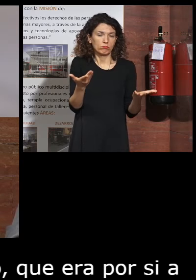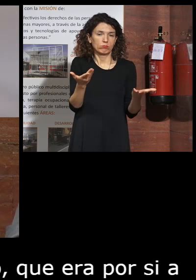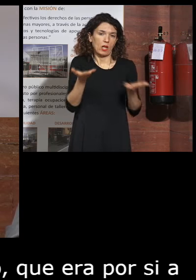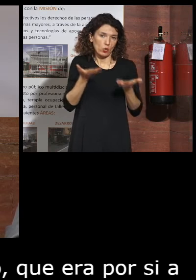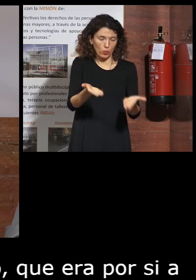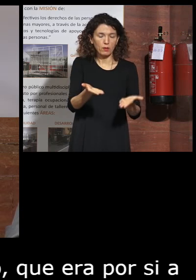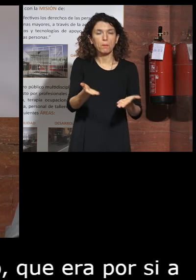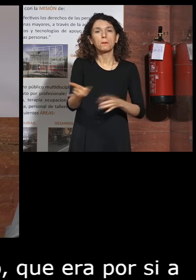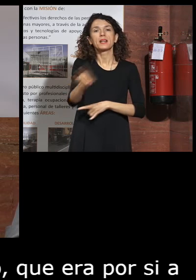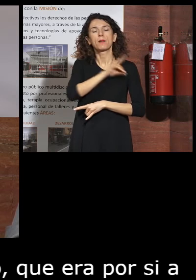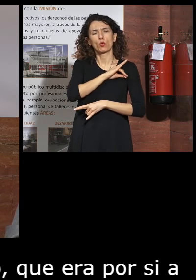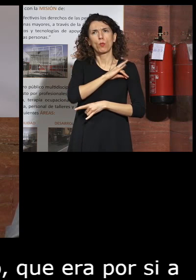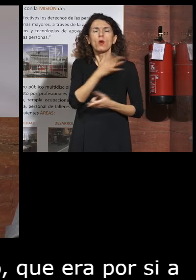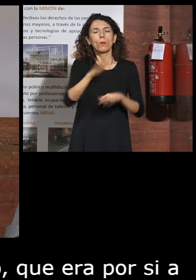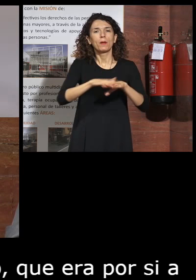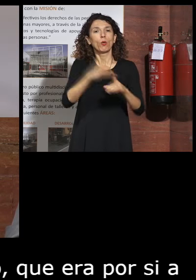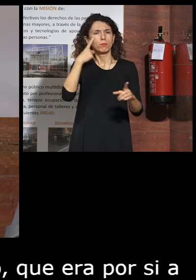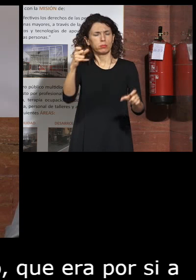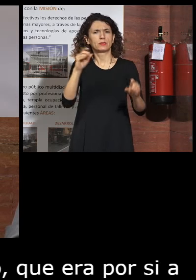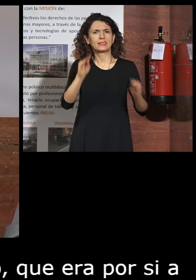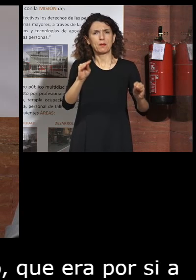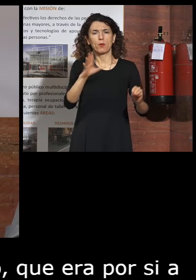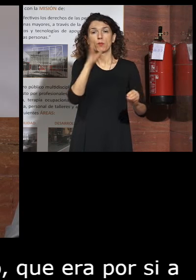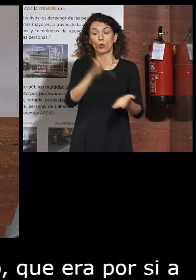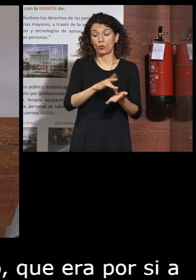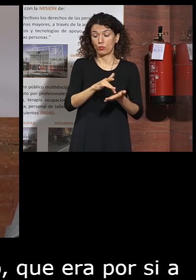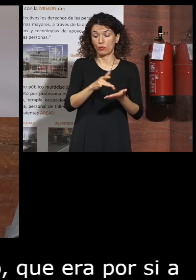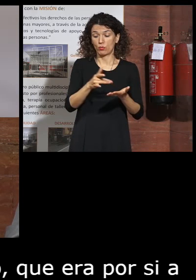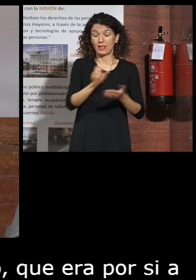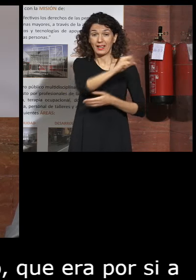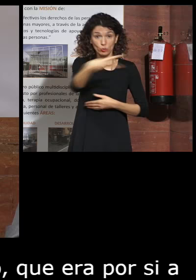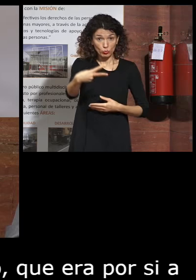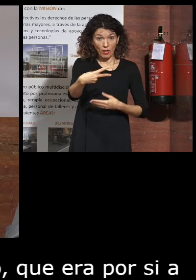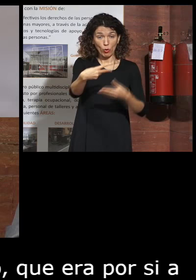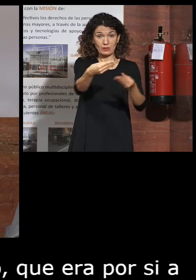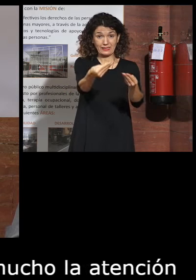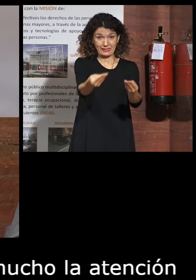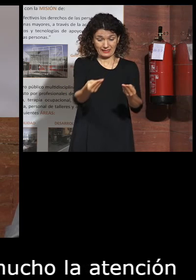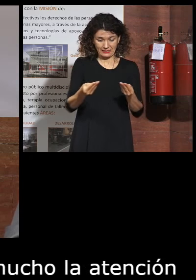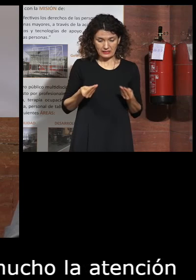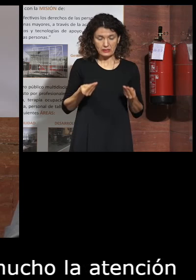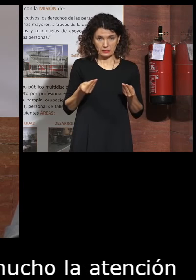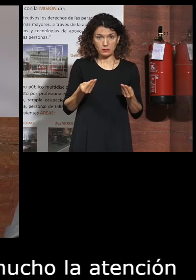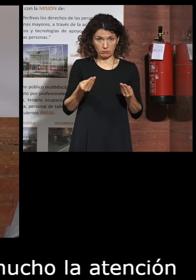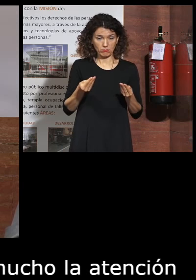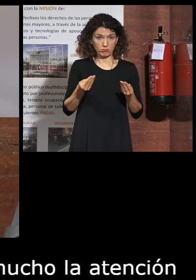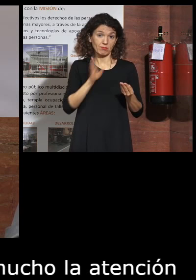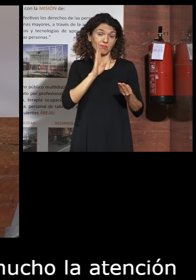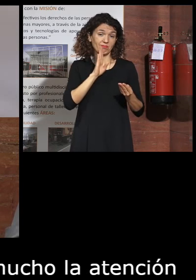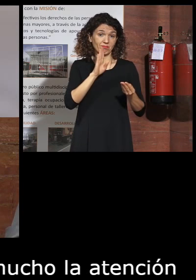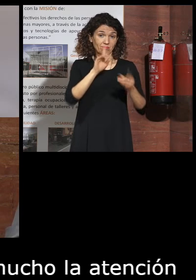y me llamaba mucho la atención porque cuando me traían los resultados de las